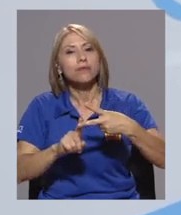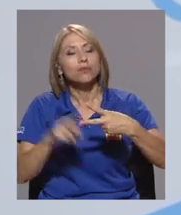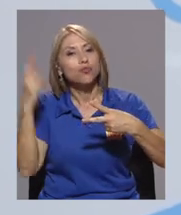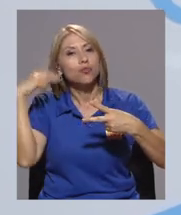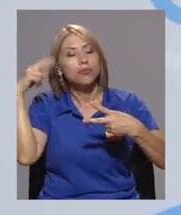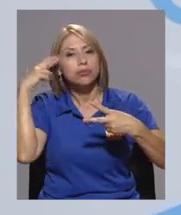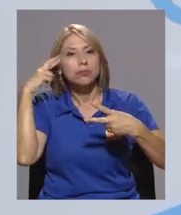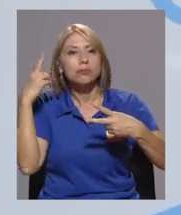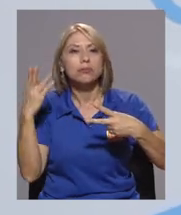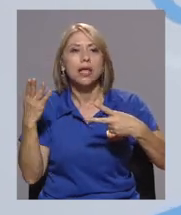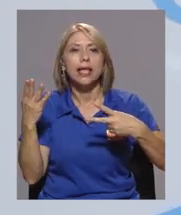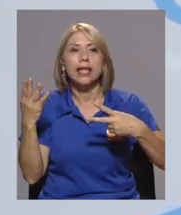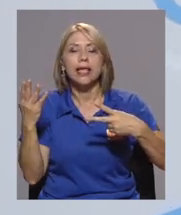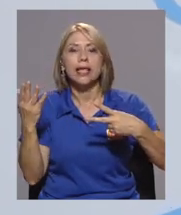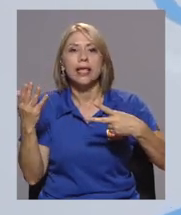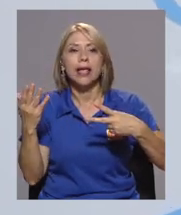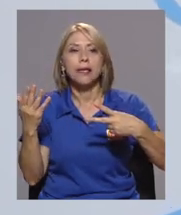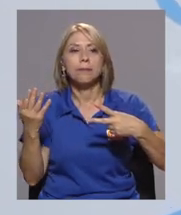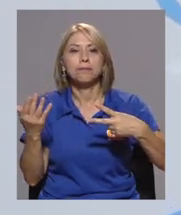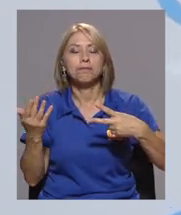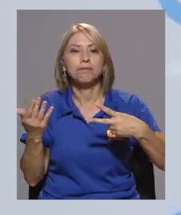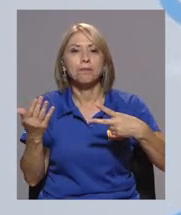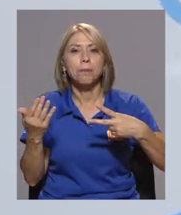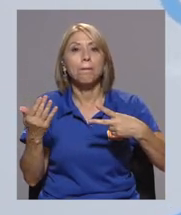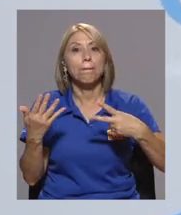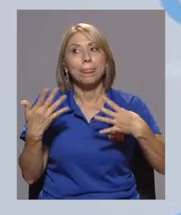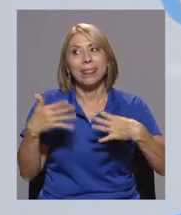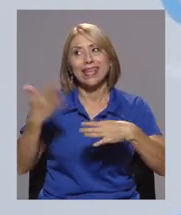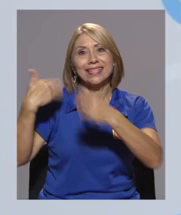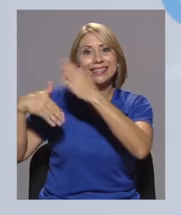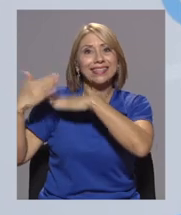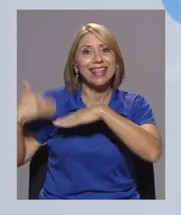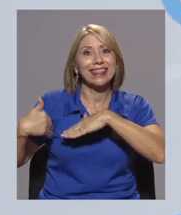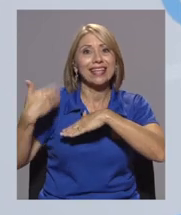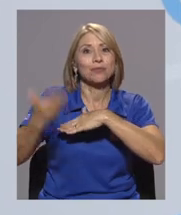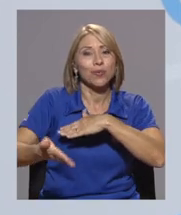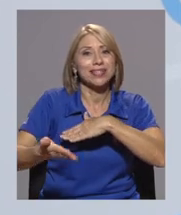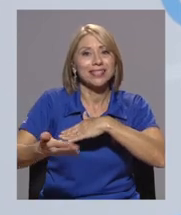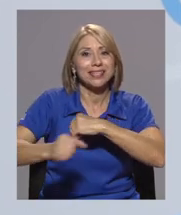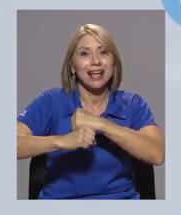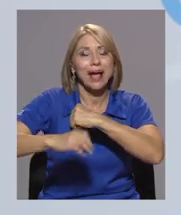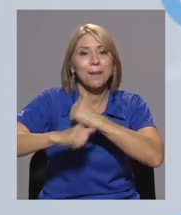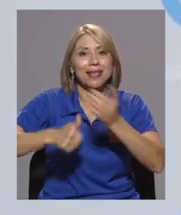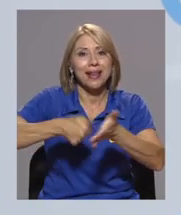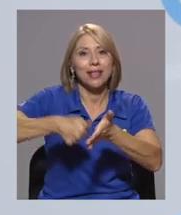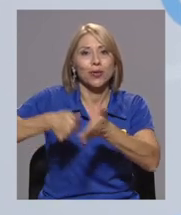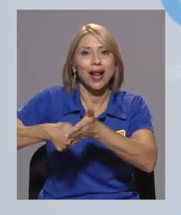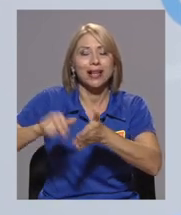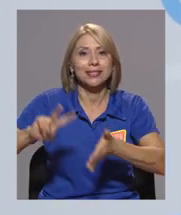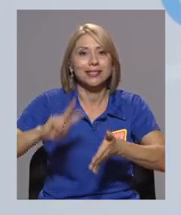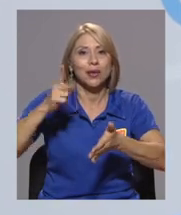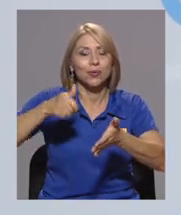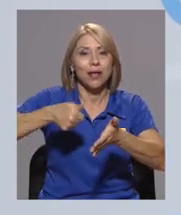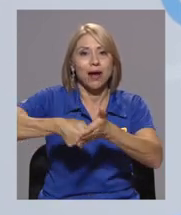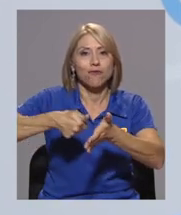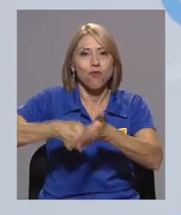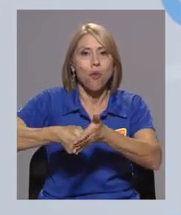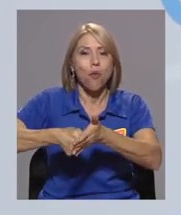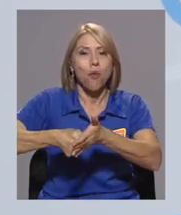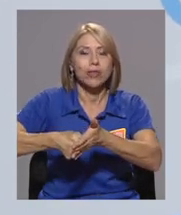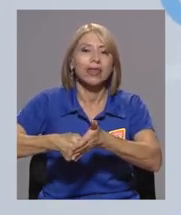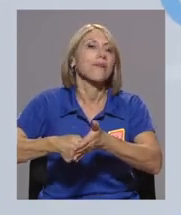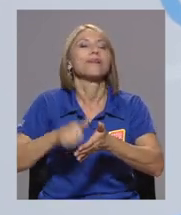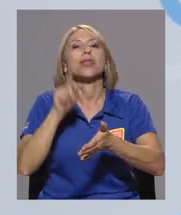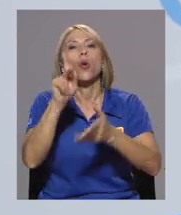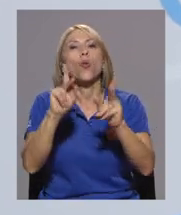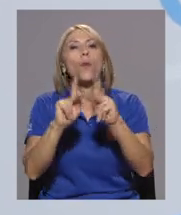¿verdad? Y me parece que eso es un trabajo significativo. Y segundo, la segunda motivación es que después de la campaña electoral